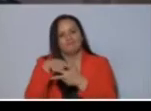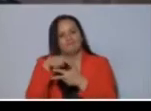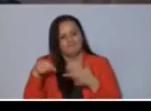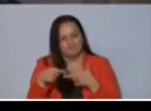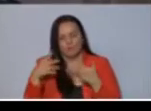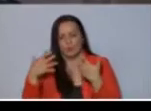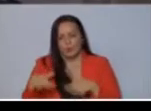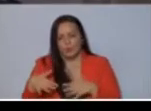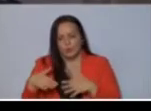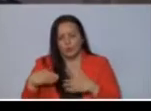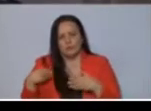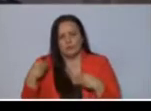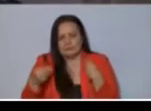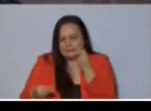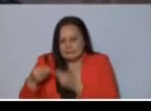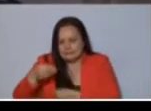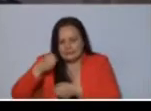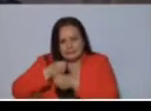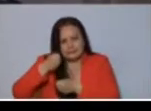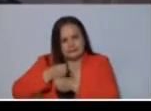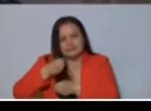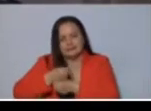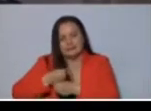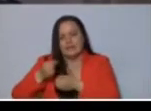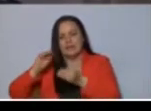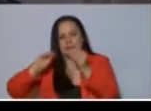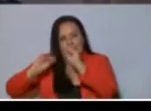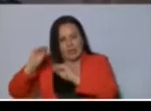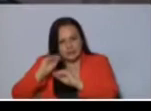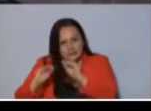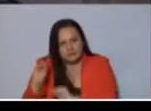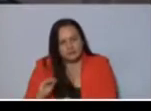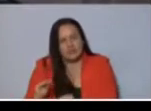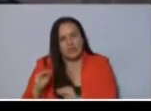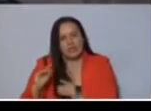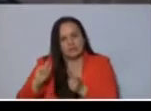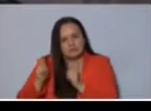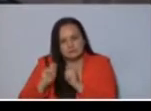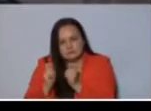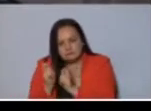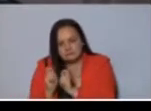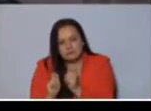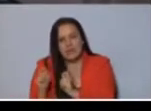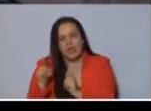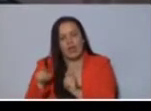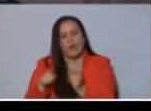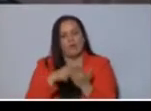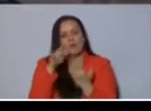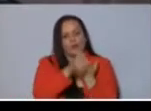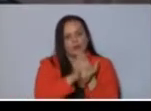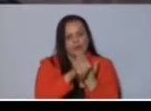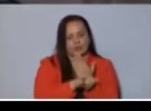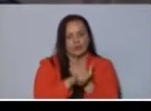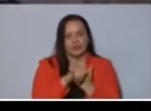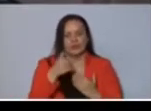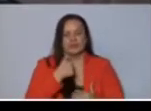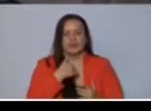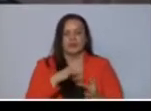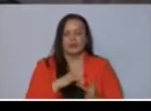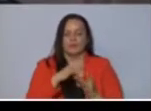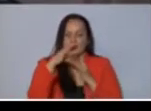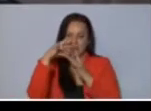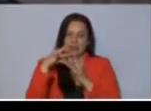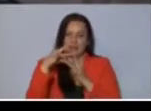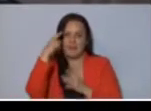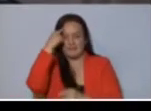empeño en darle forma a una iniciativa que tiene sin duda una particularidad,